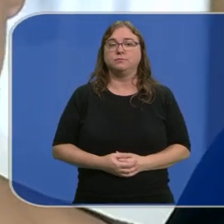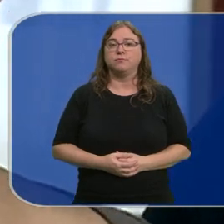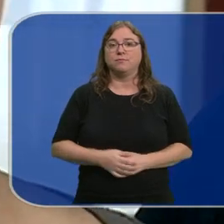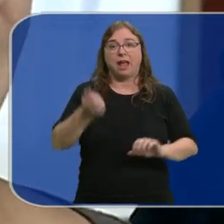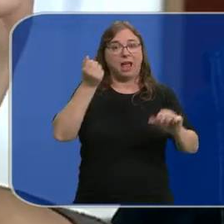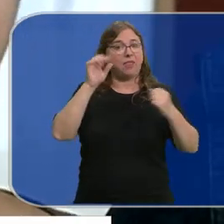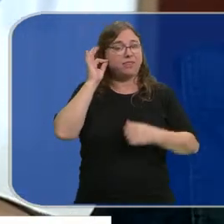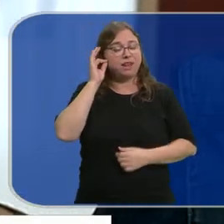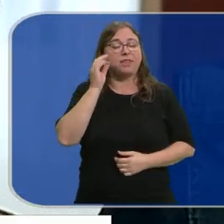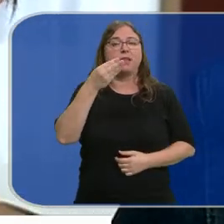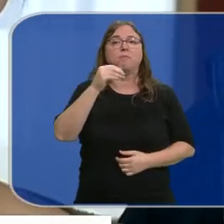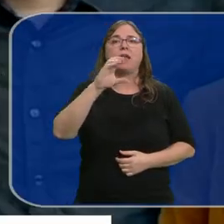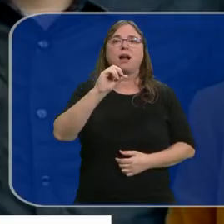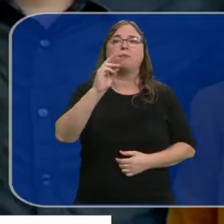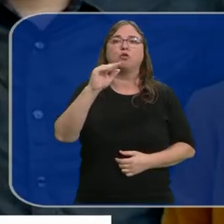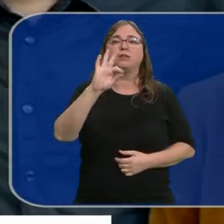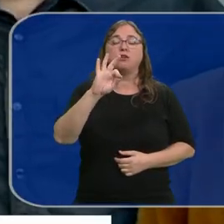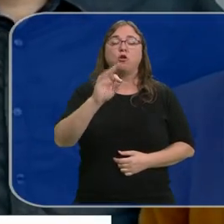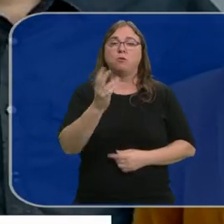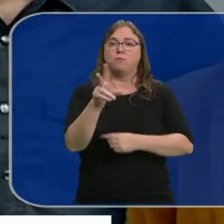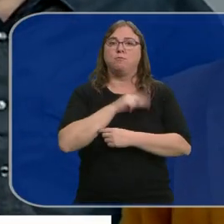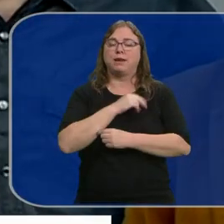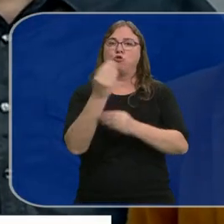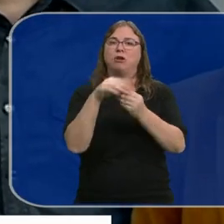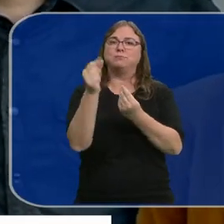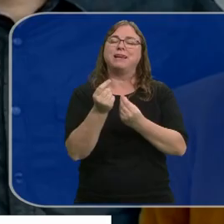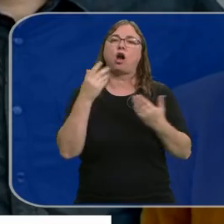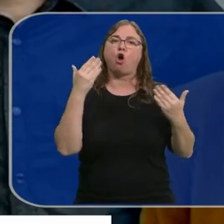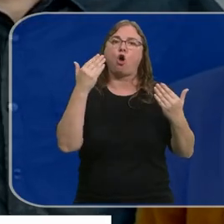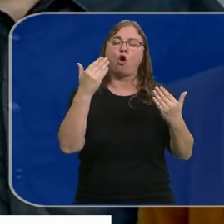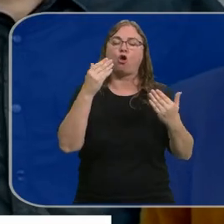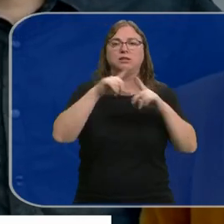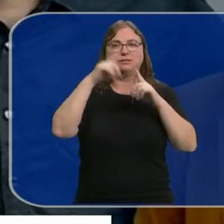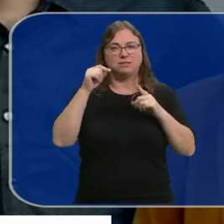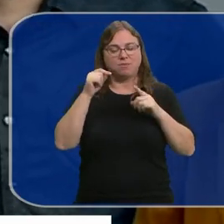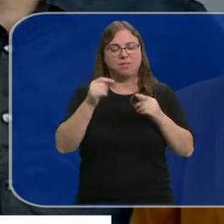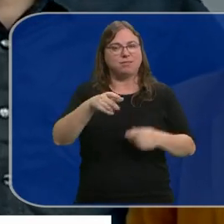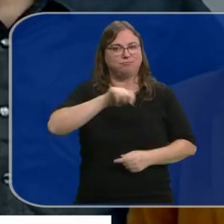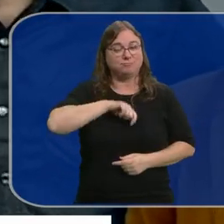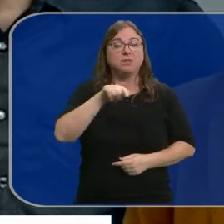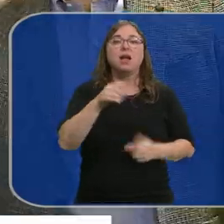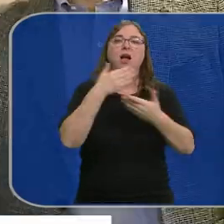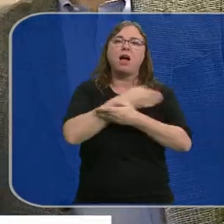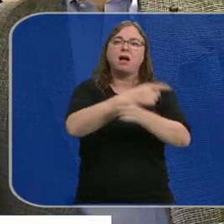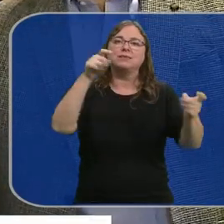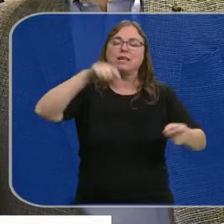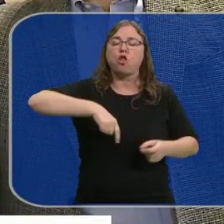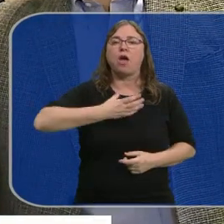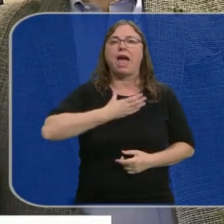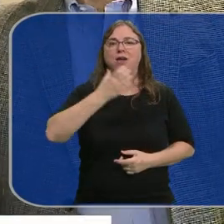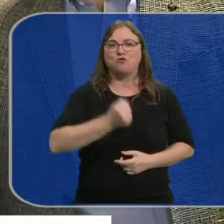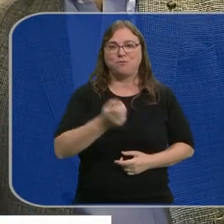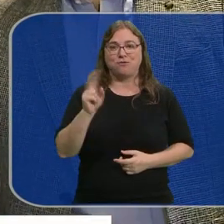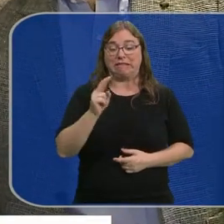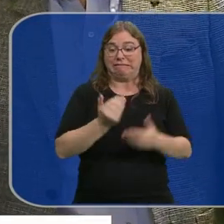La actriz Blanca Portillo recibirá la espiga de honor de la Seminci. El festival lo ha anunciado esta mañana en la presentación que se ha hecho en el Ayuntamiento de Valladolid a